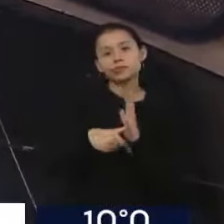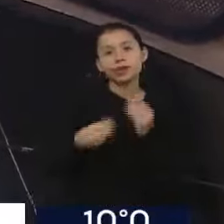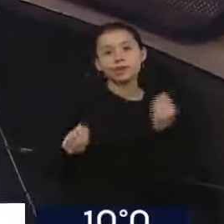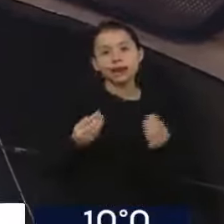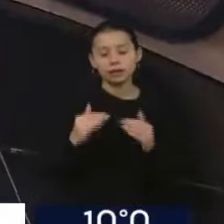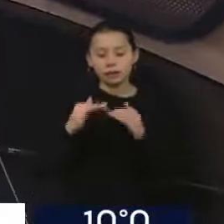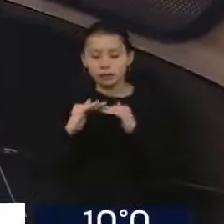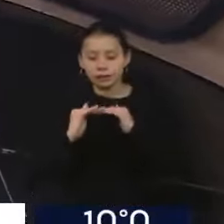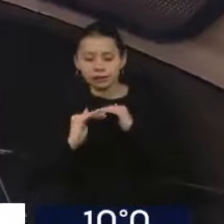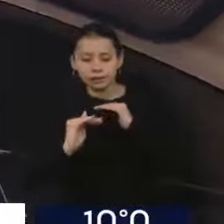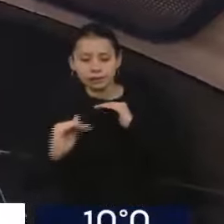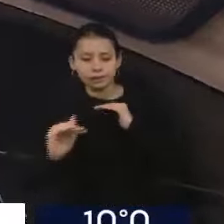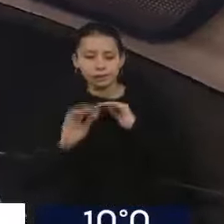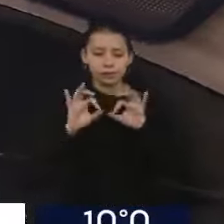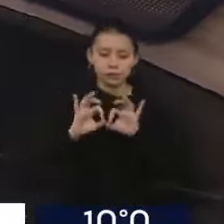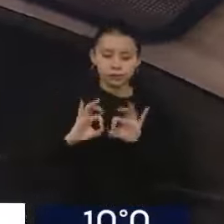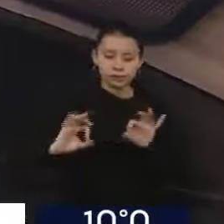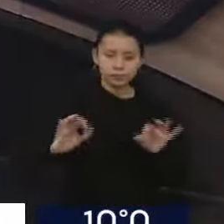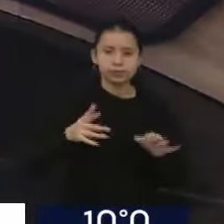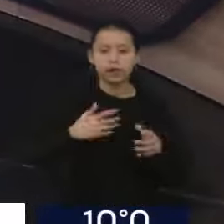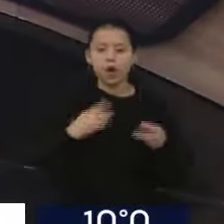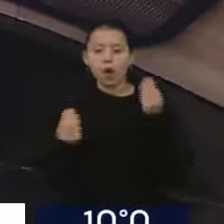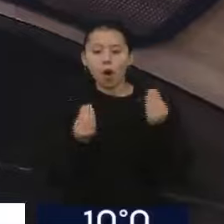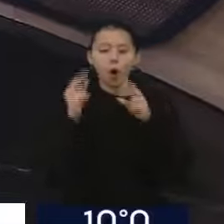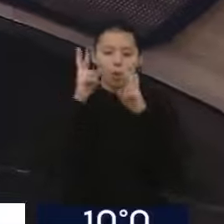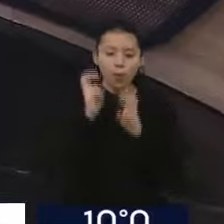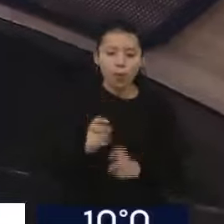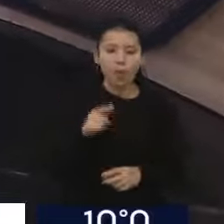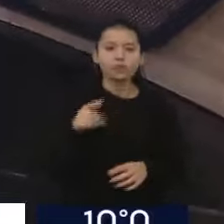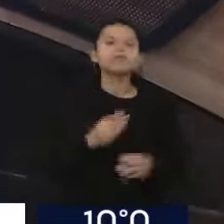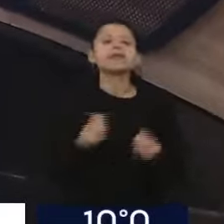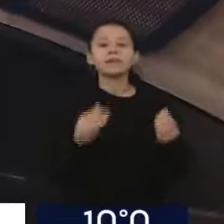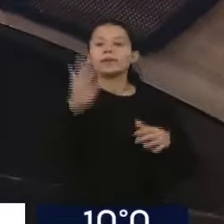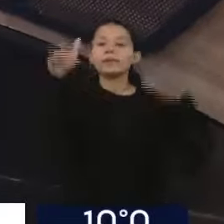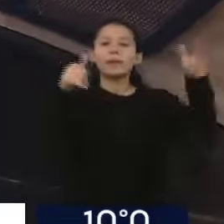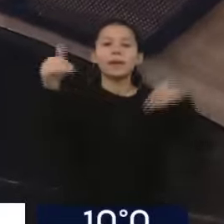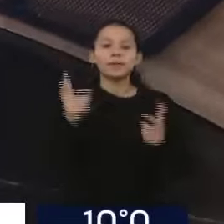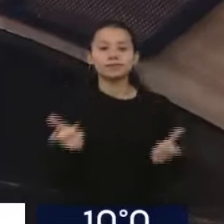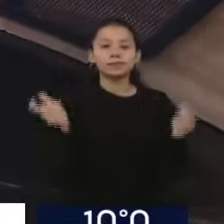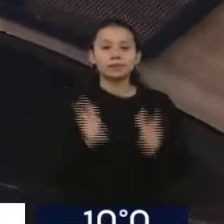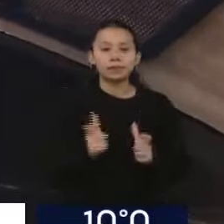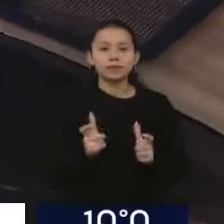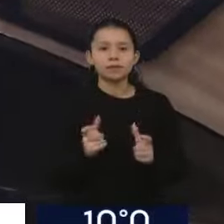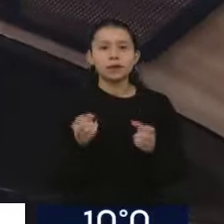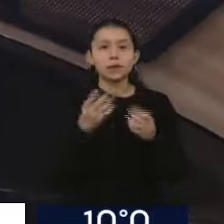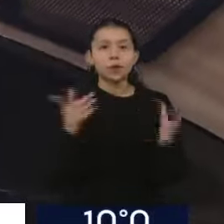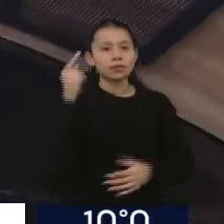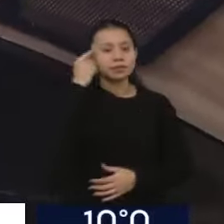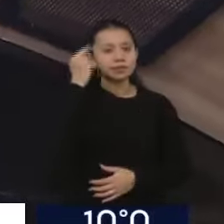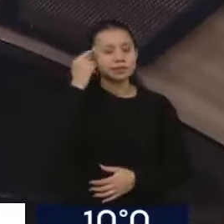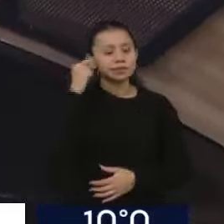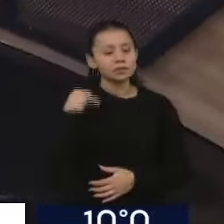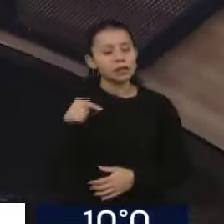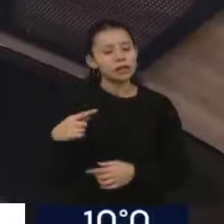los pliegos y hacer un nuevo llamado a licitación donde intervino directamente el Estado porque creían que había una direccionalidad manifiesta